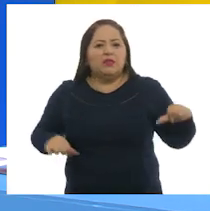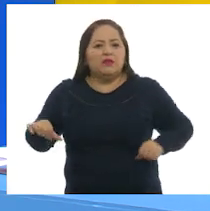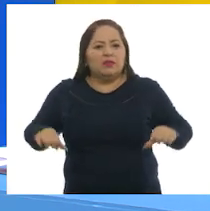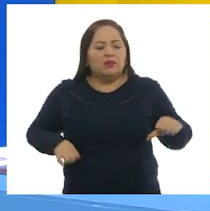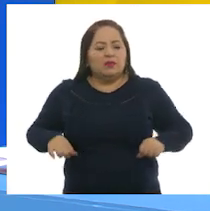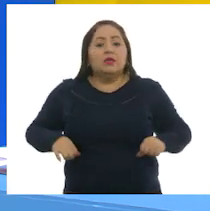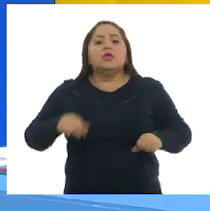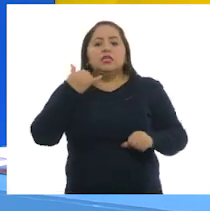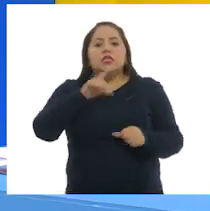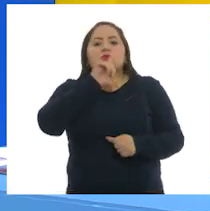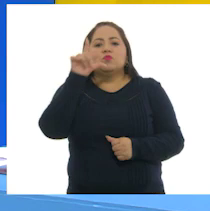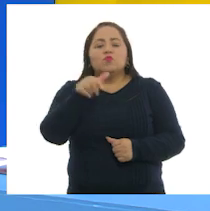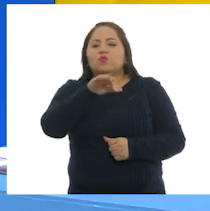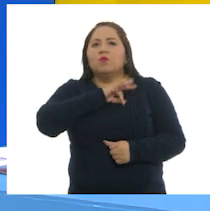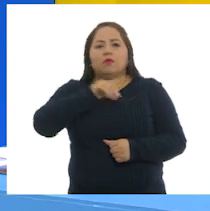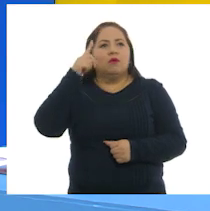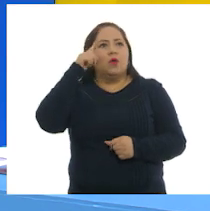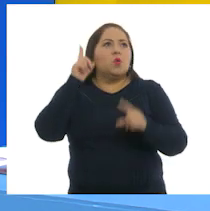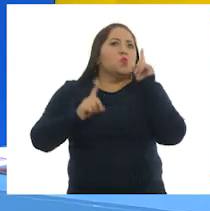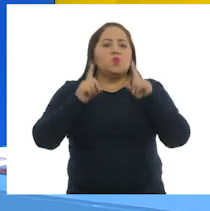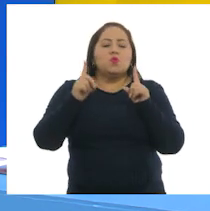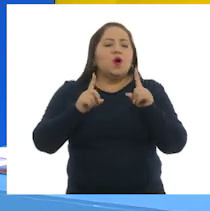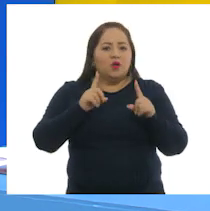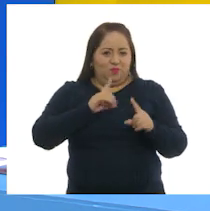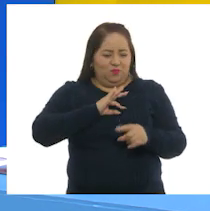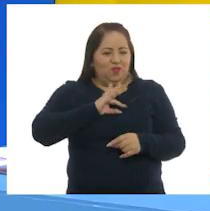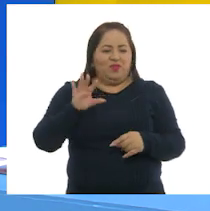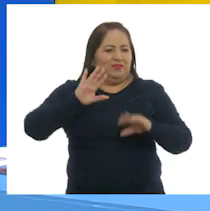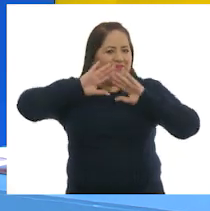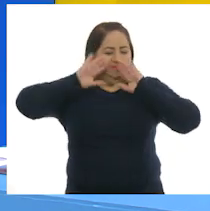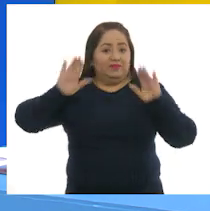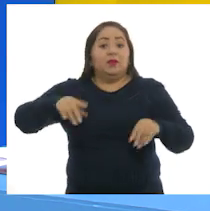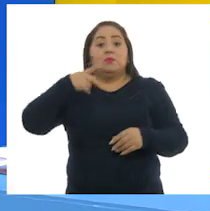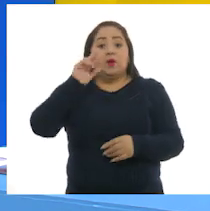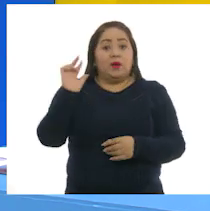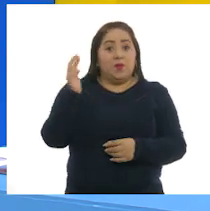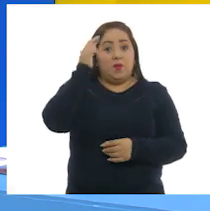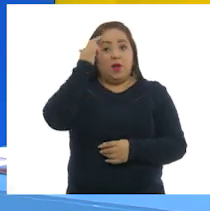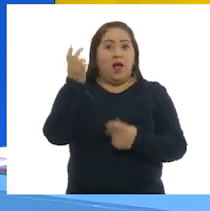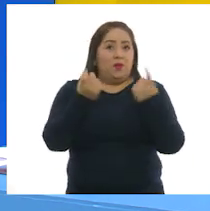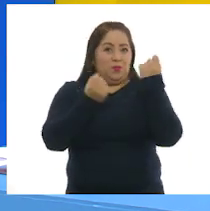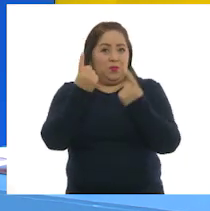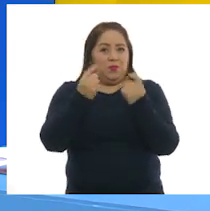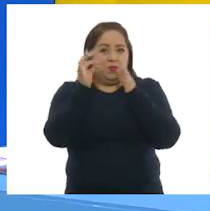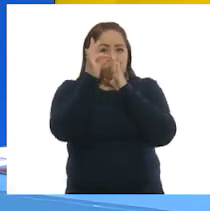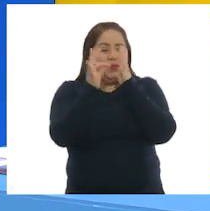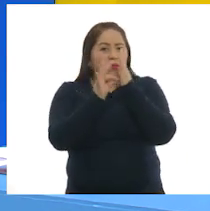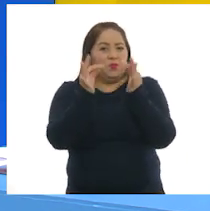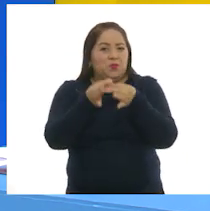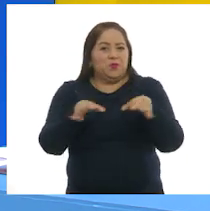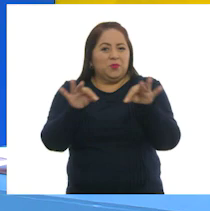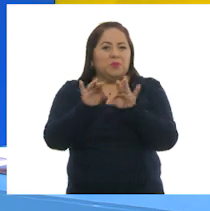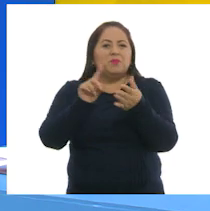y podrán despejar todas sus dudas. Después de recordar algunos puntos importantes de la clase anterior,